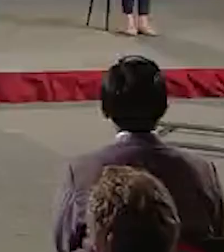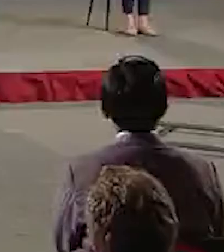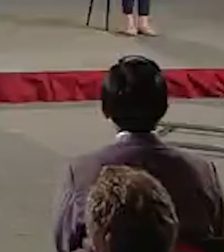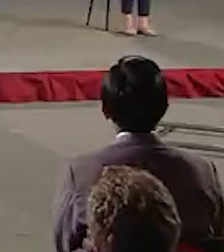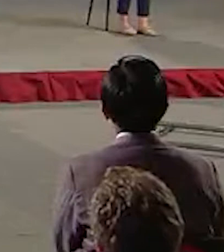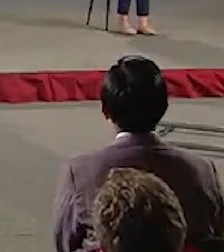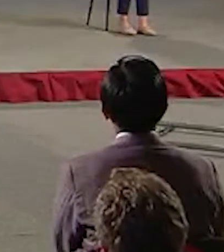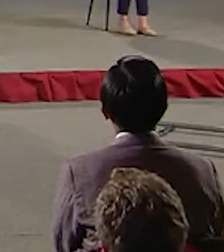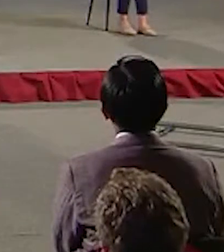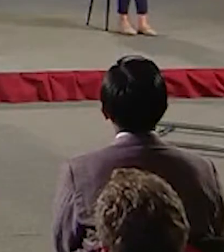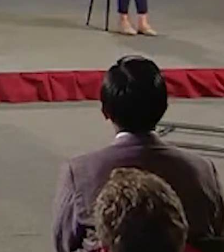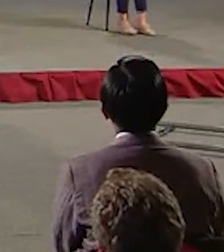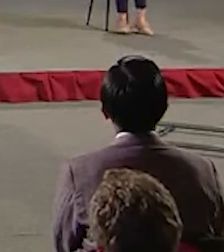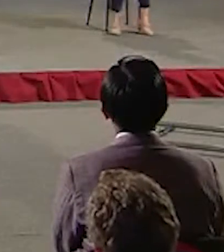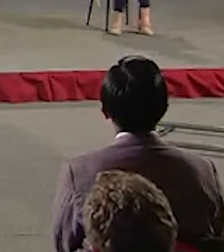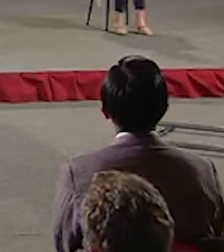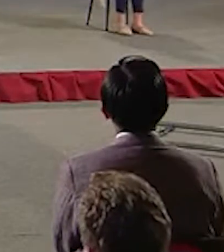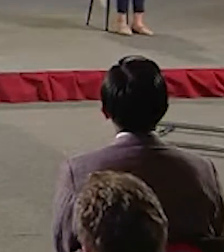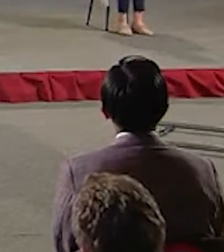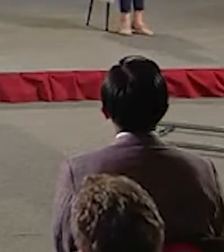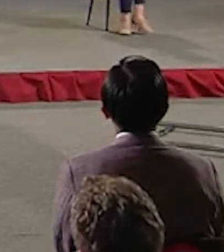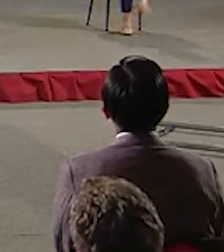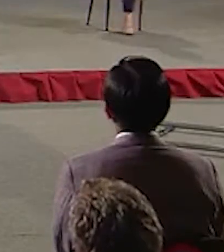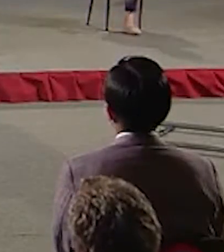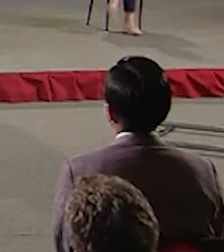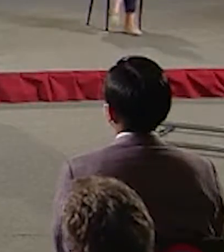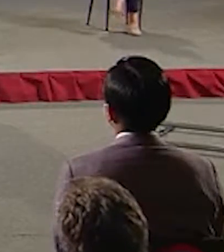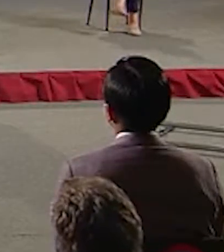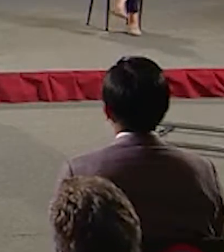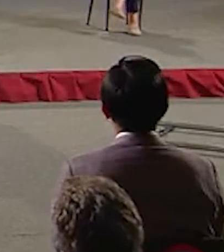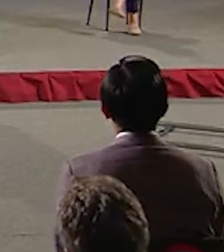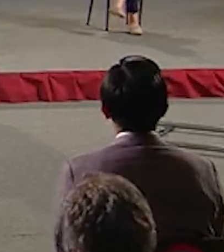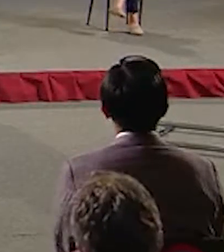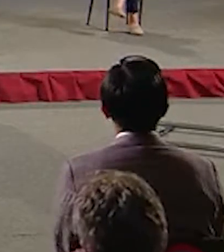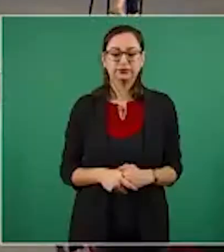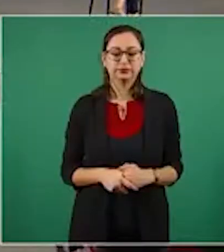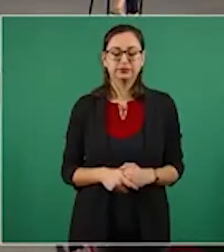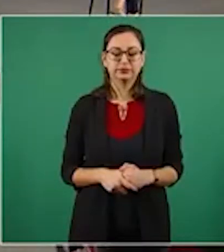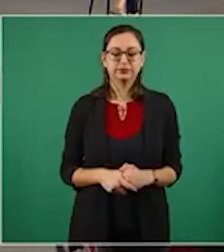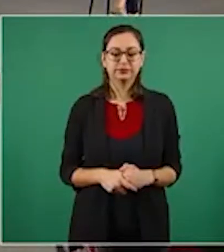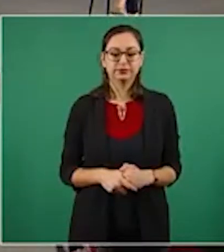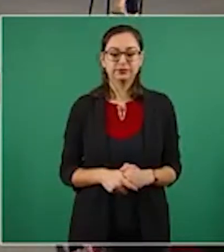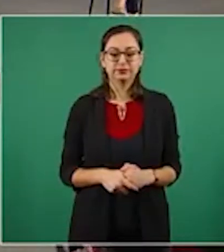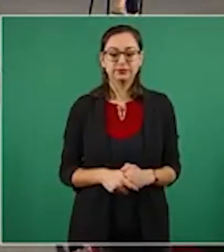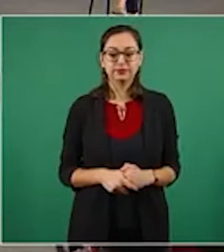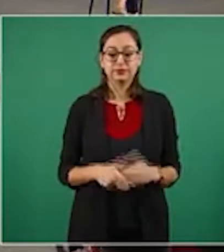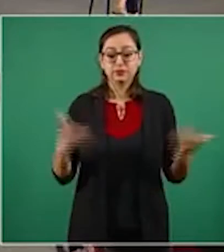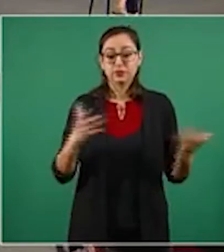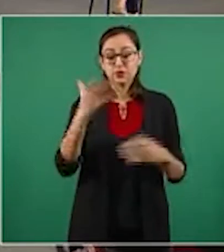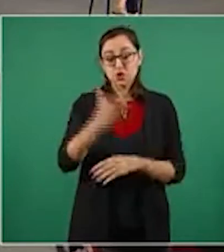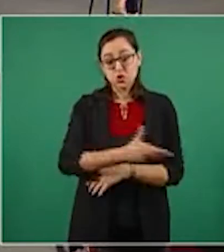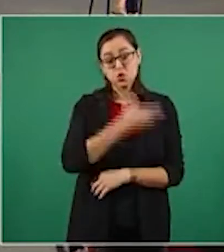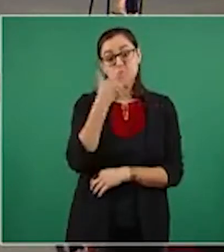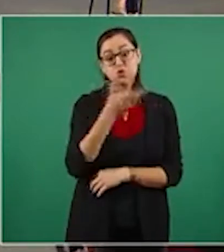Pues como lo hacemos los miércoles, ya